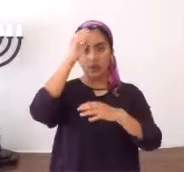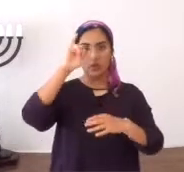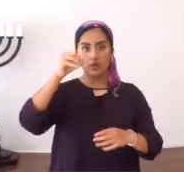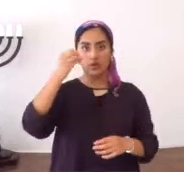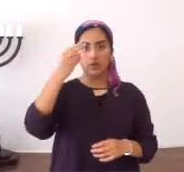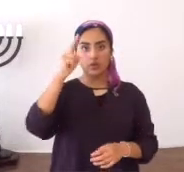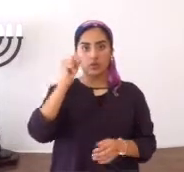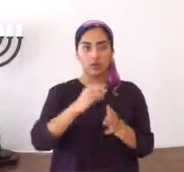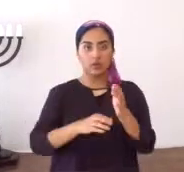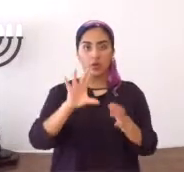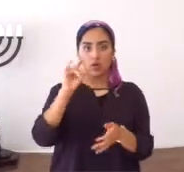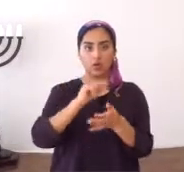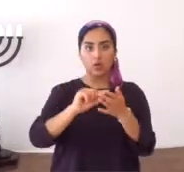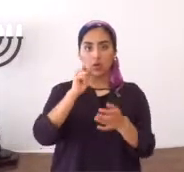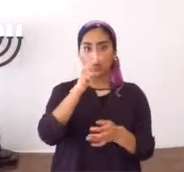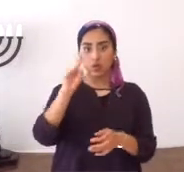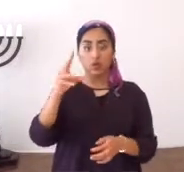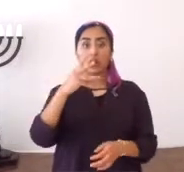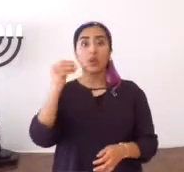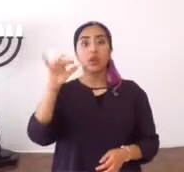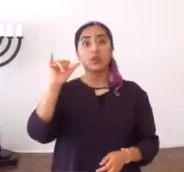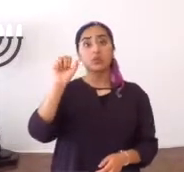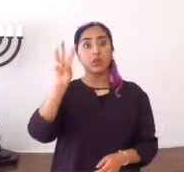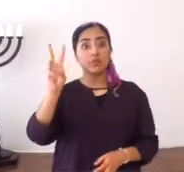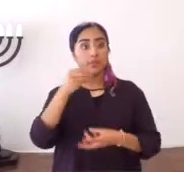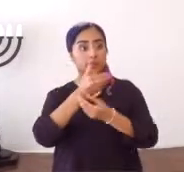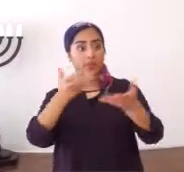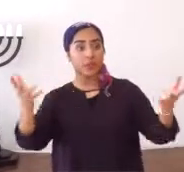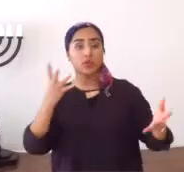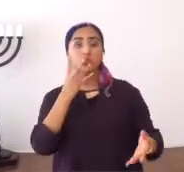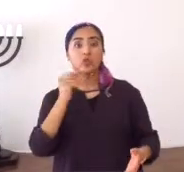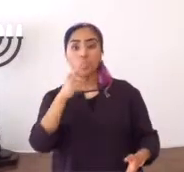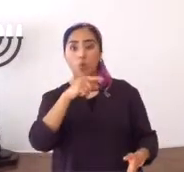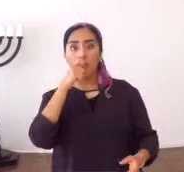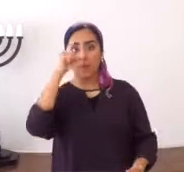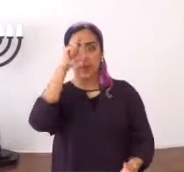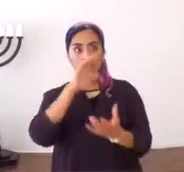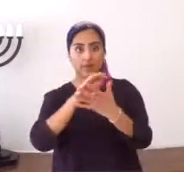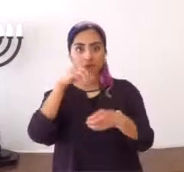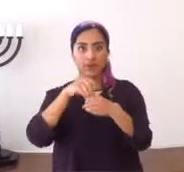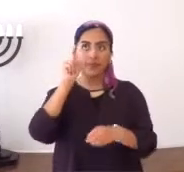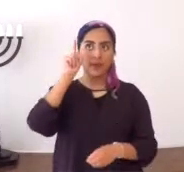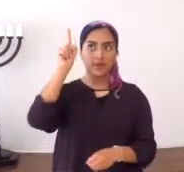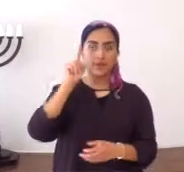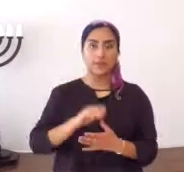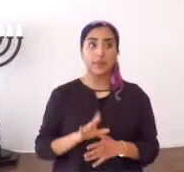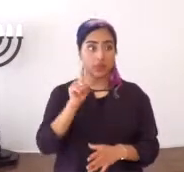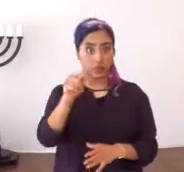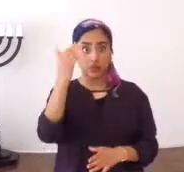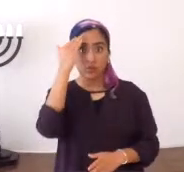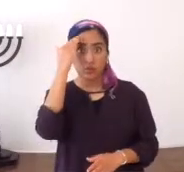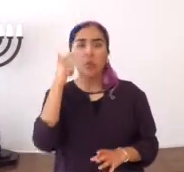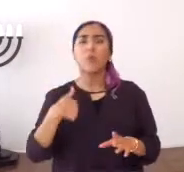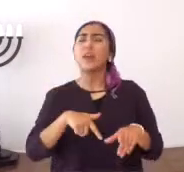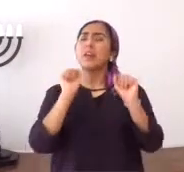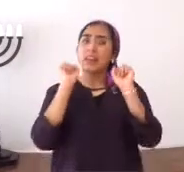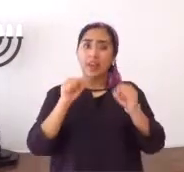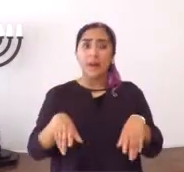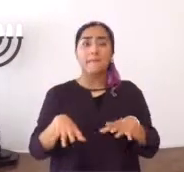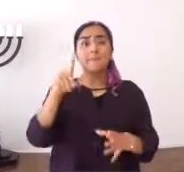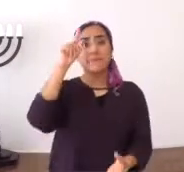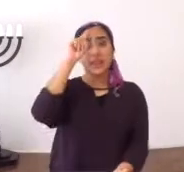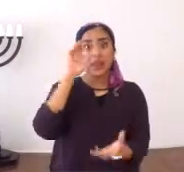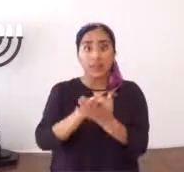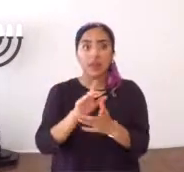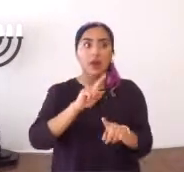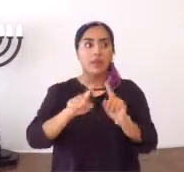alabado es Yahshua, Hamashia, en Juan, Yohanan, 8, 31, dijo entonces Yahshua, a los Yehudí, que habían creído en él, se